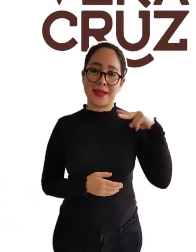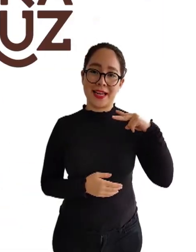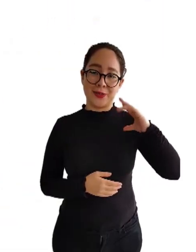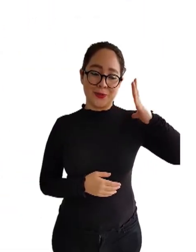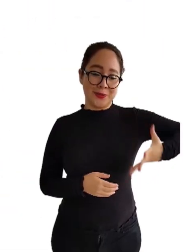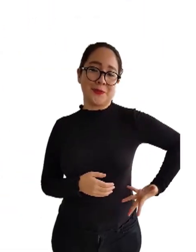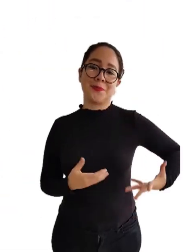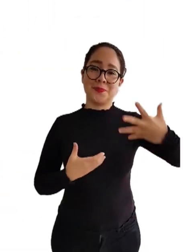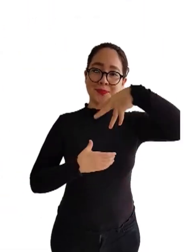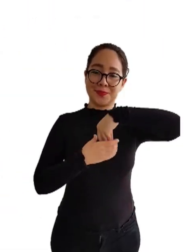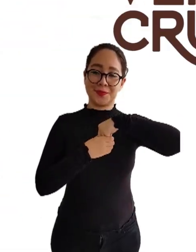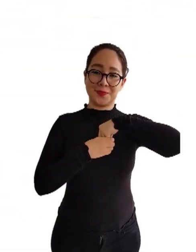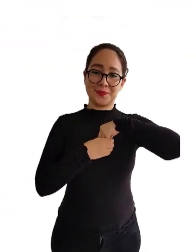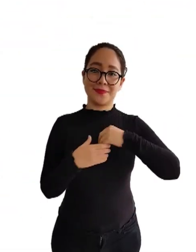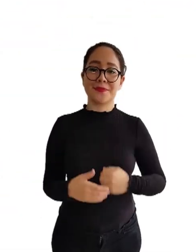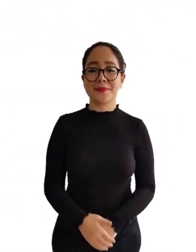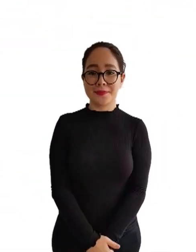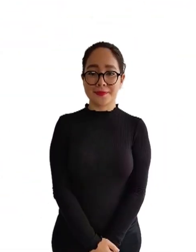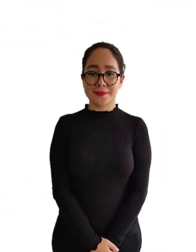Veracruz, me llena de orgullo.